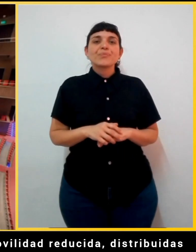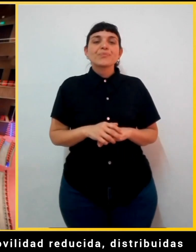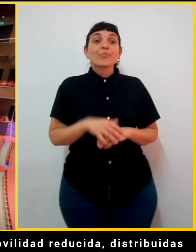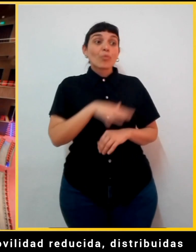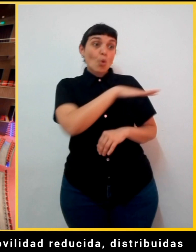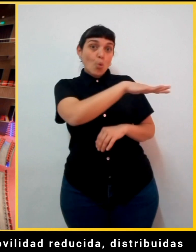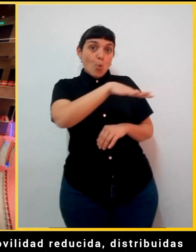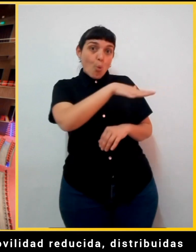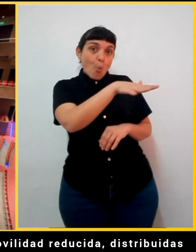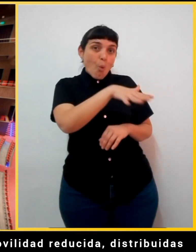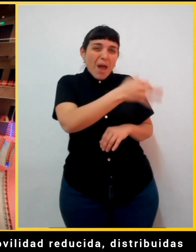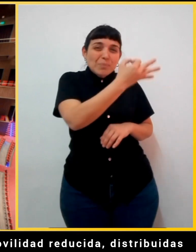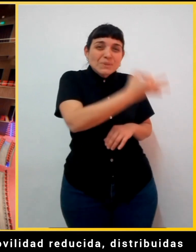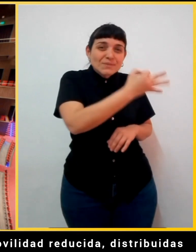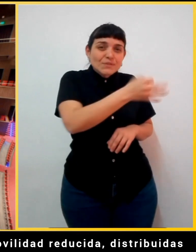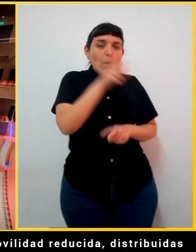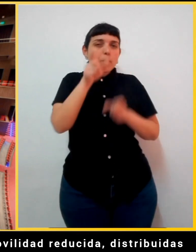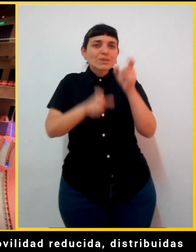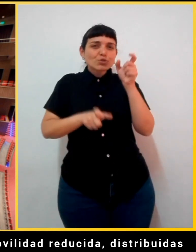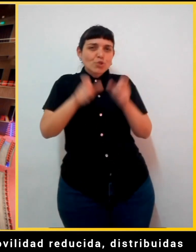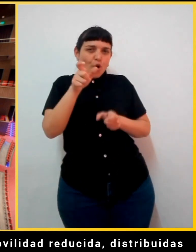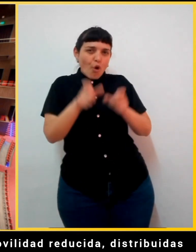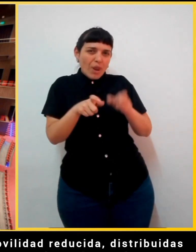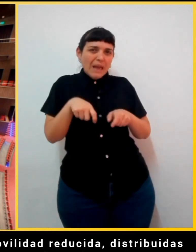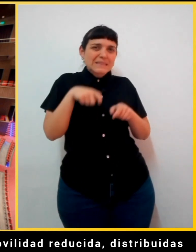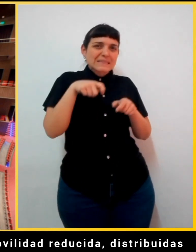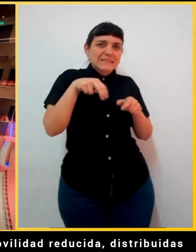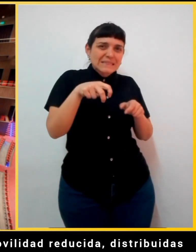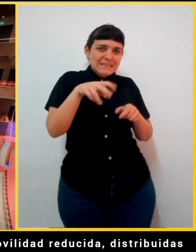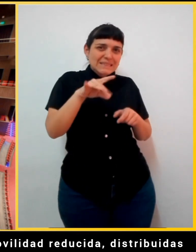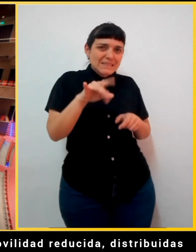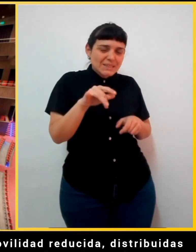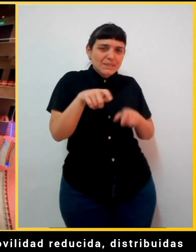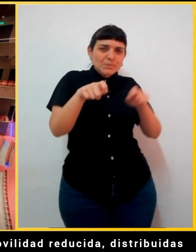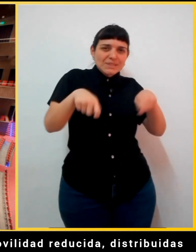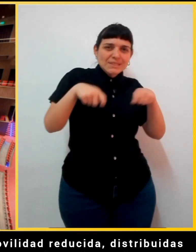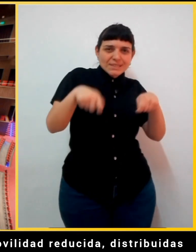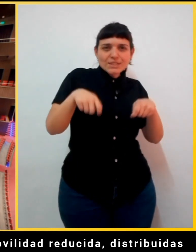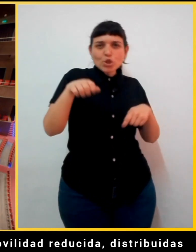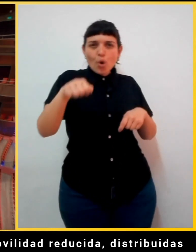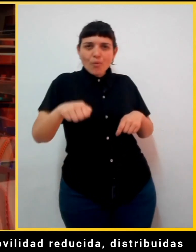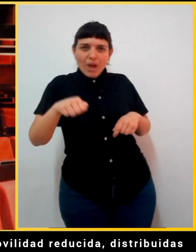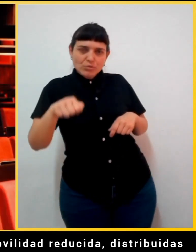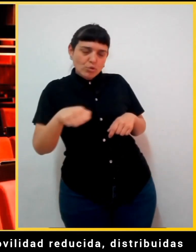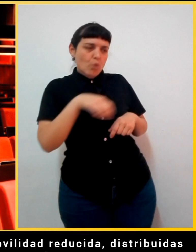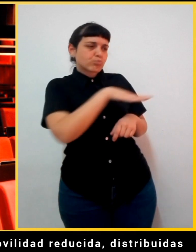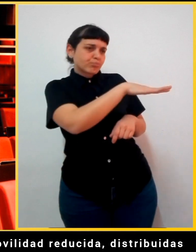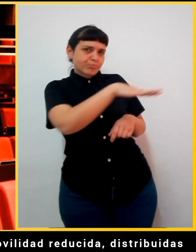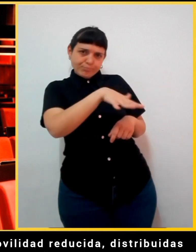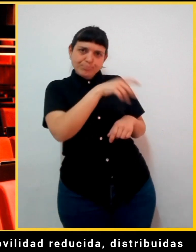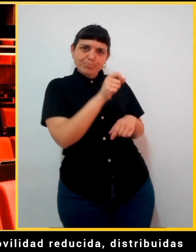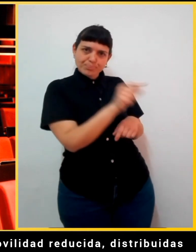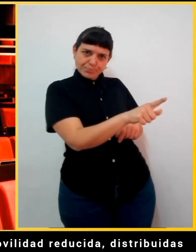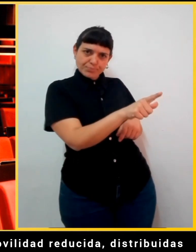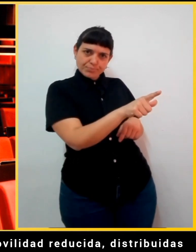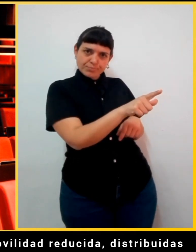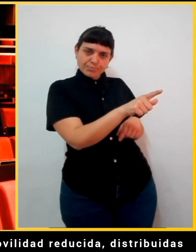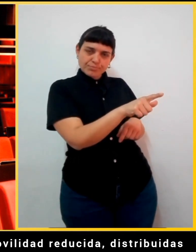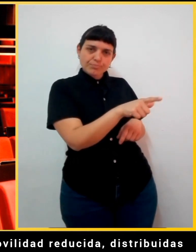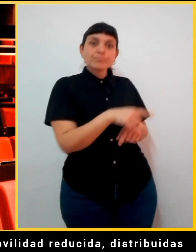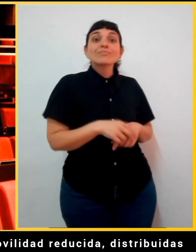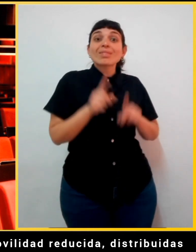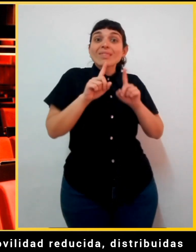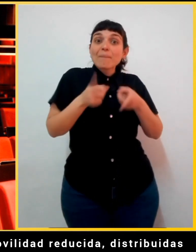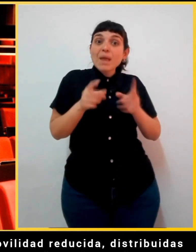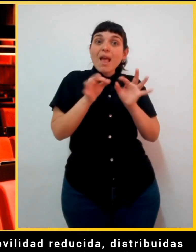Dispone de ubicaciones para personas con movilidad reducida, distribuidas en lugares estratégicos